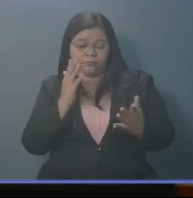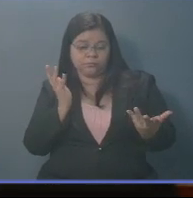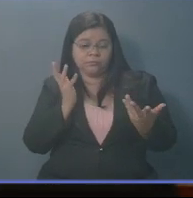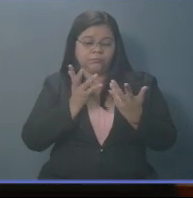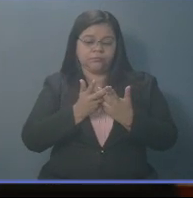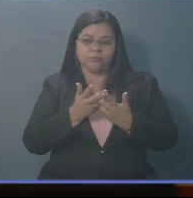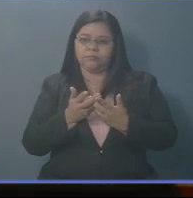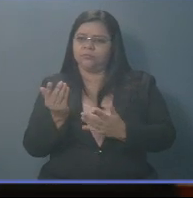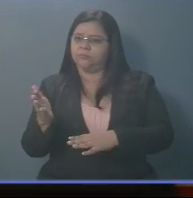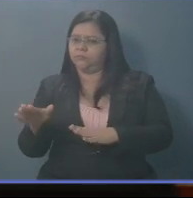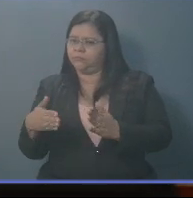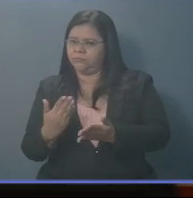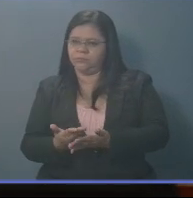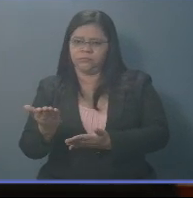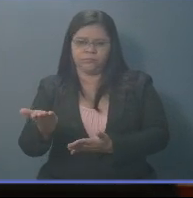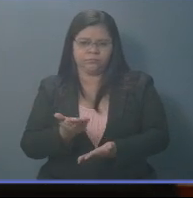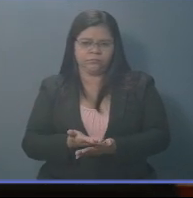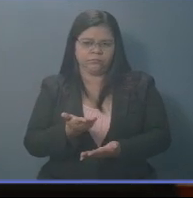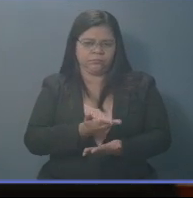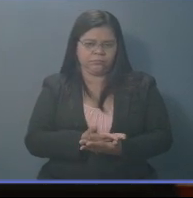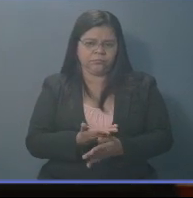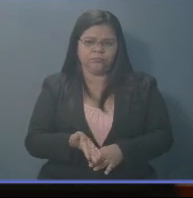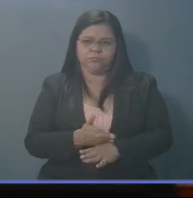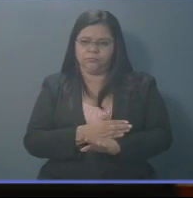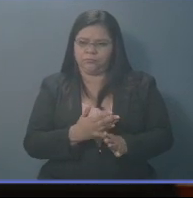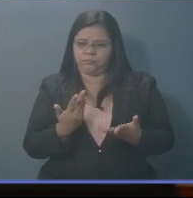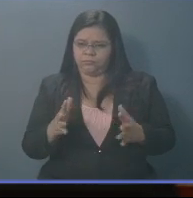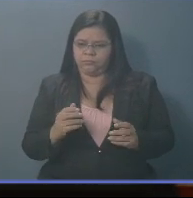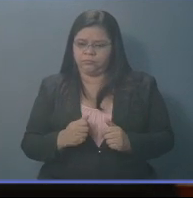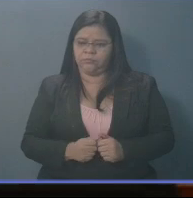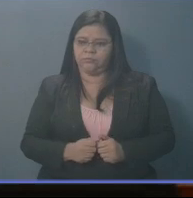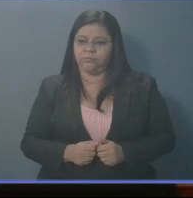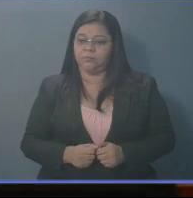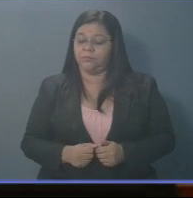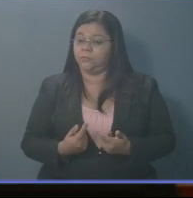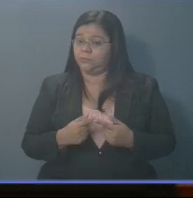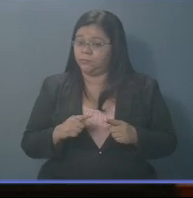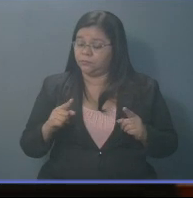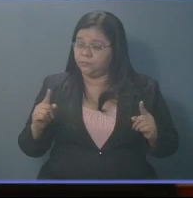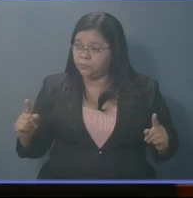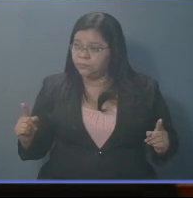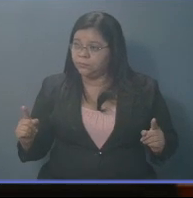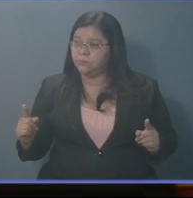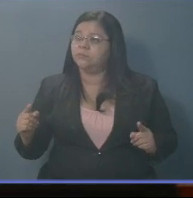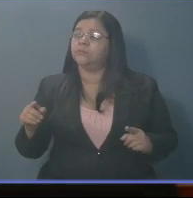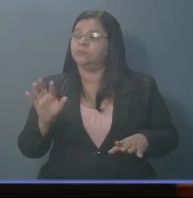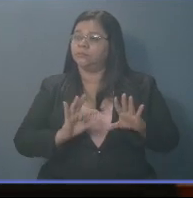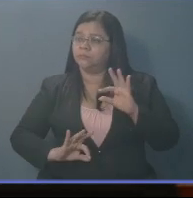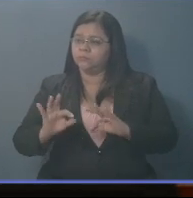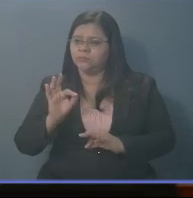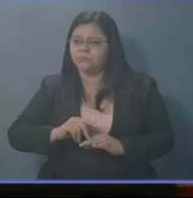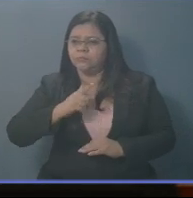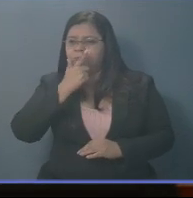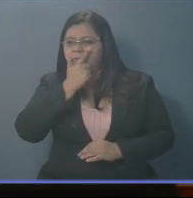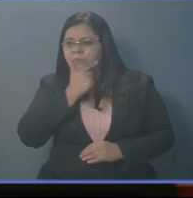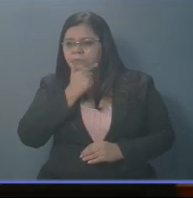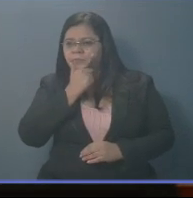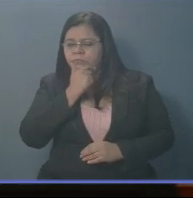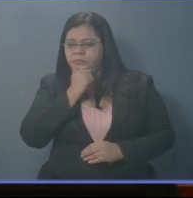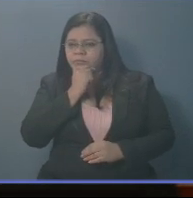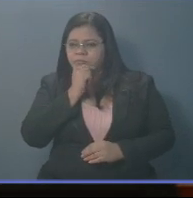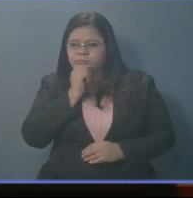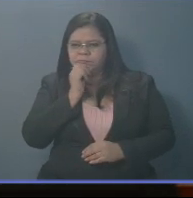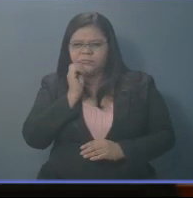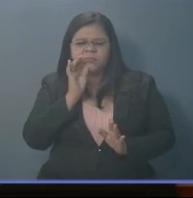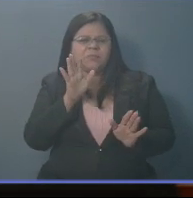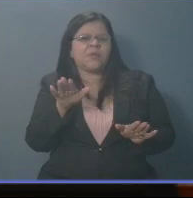todos los planteamientos que se han desarrollado, pero nos quedan algunas preguntas. ¿Para